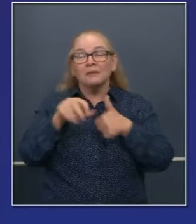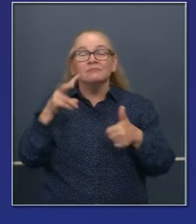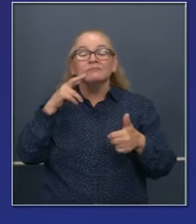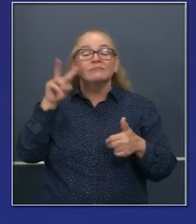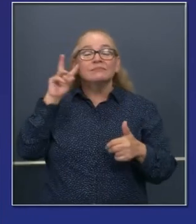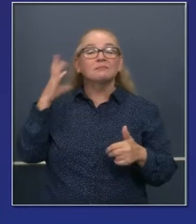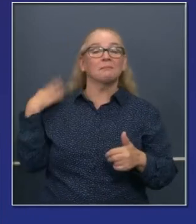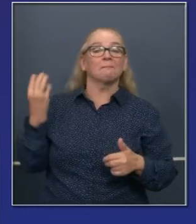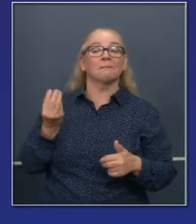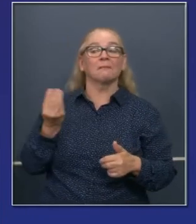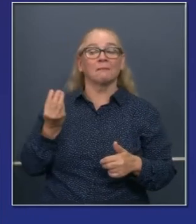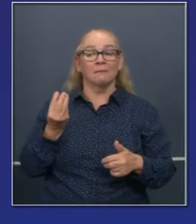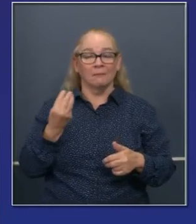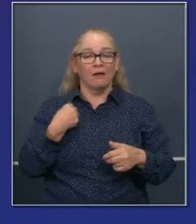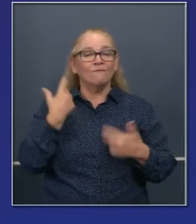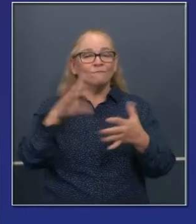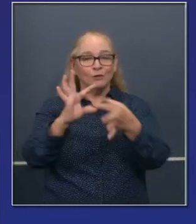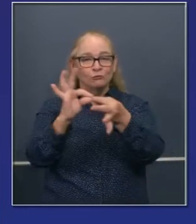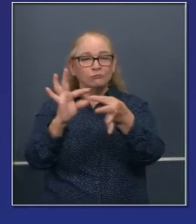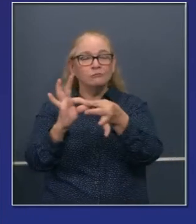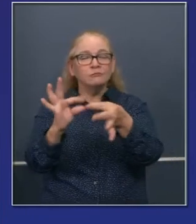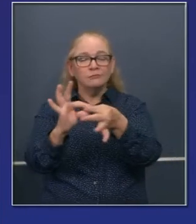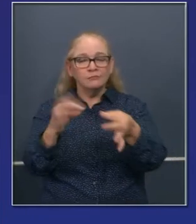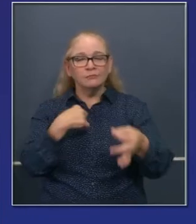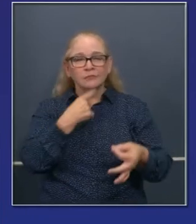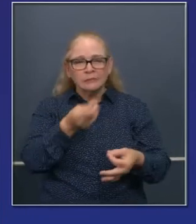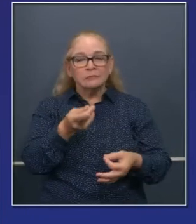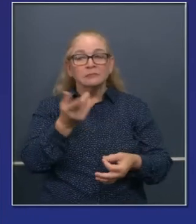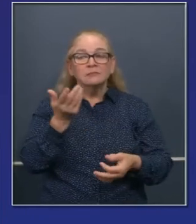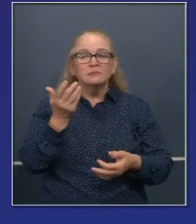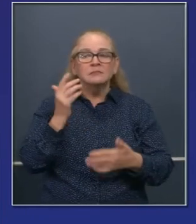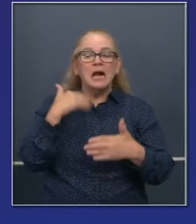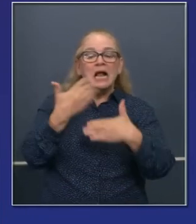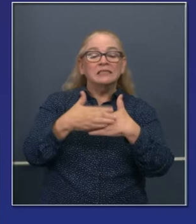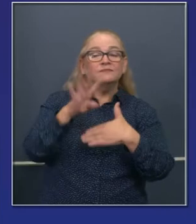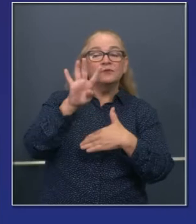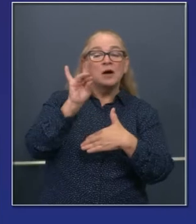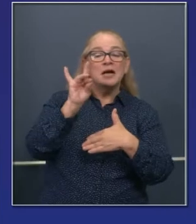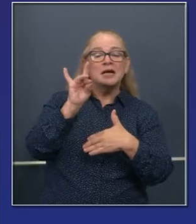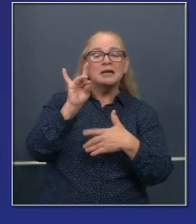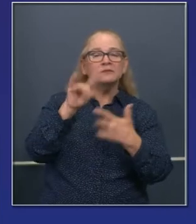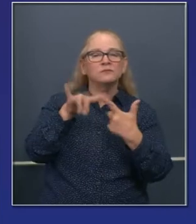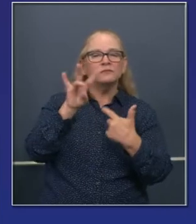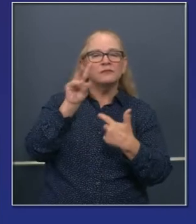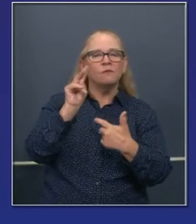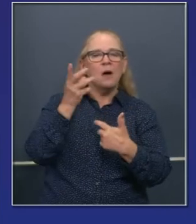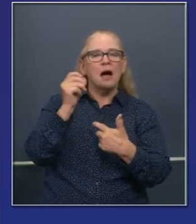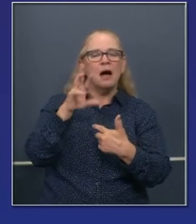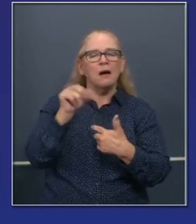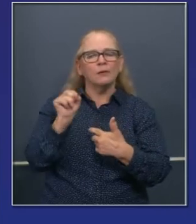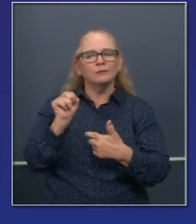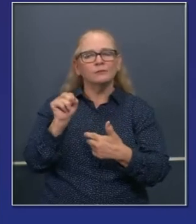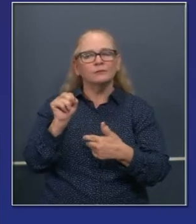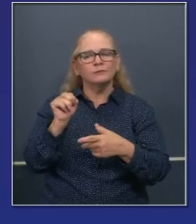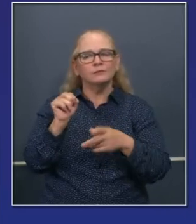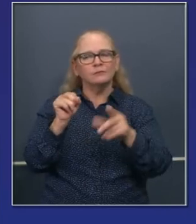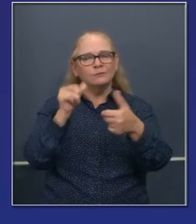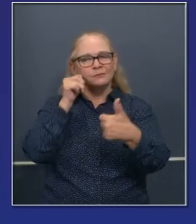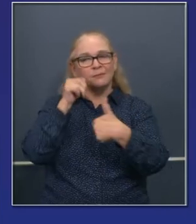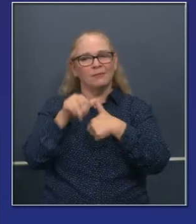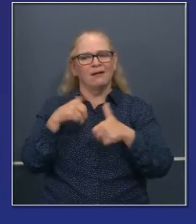hasta 72 horas, hasta mañana en la noche, lo más probable, vamos a tomar todo